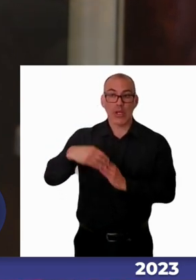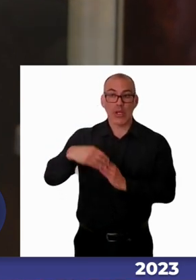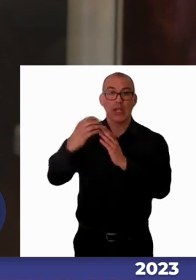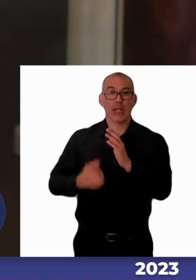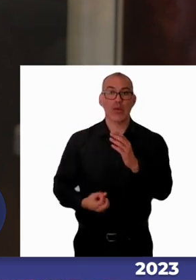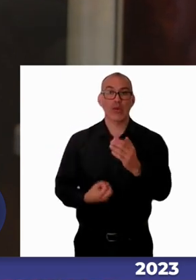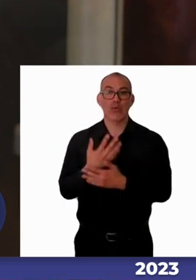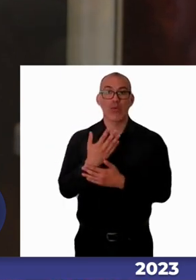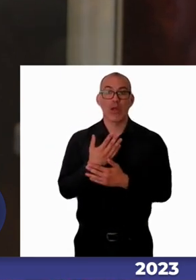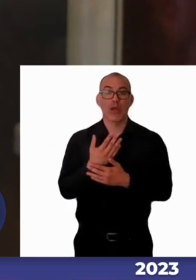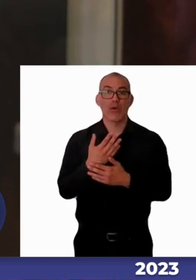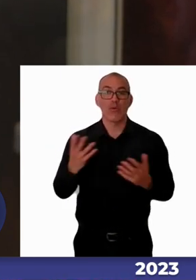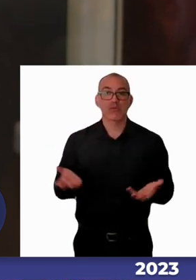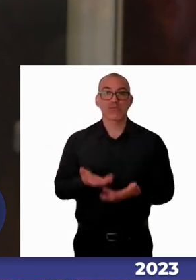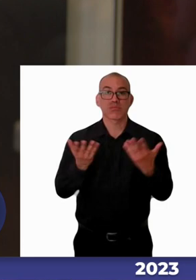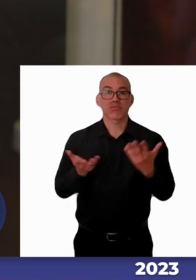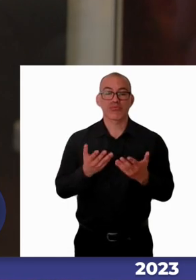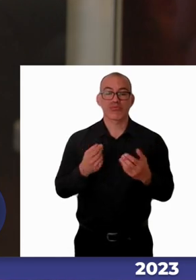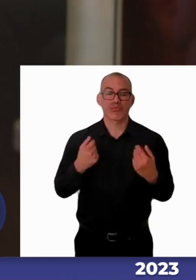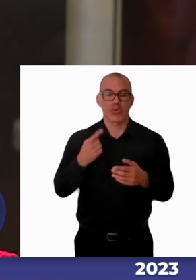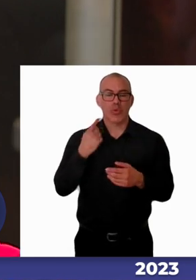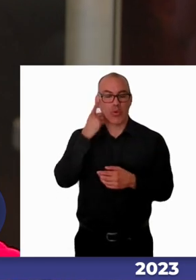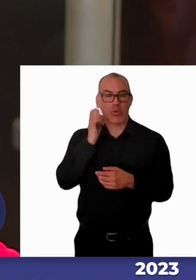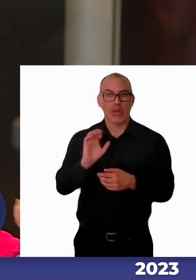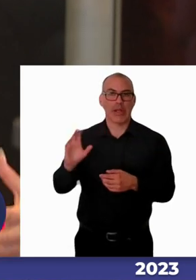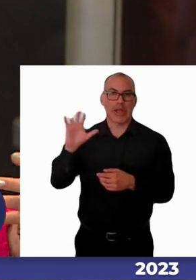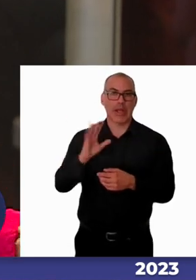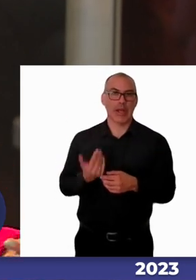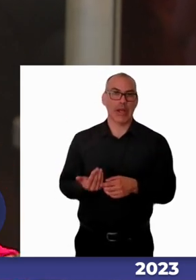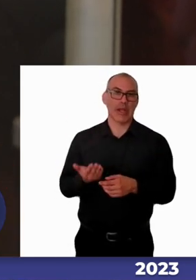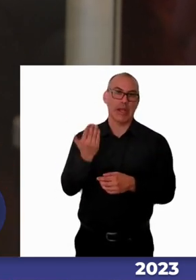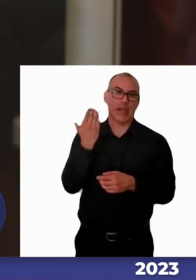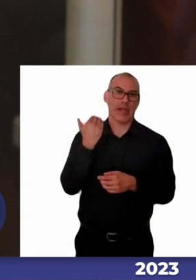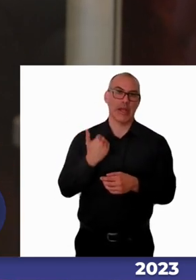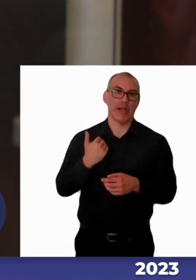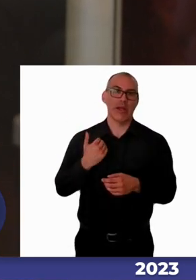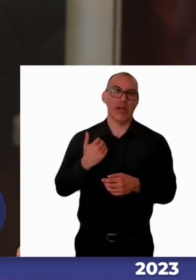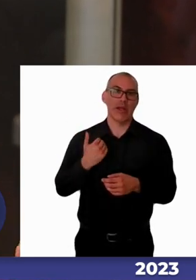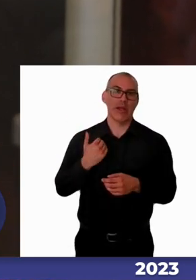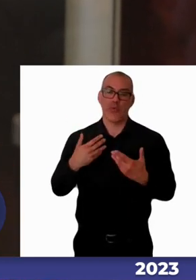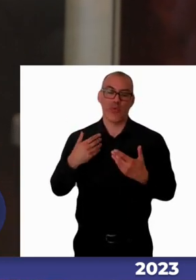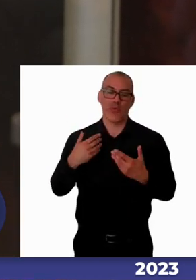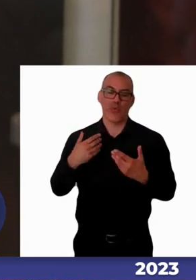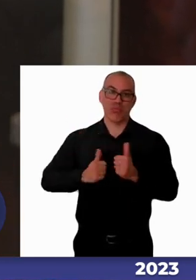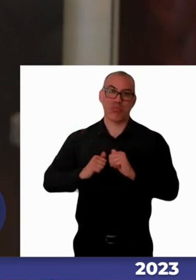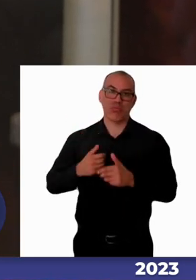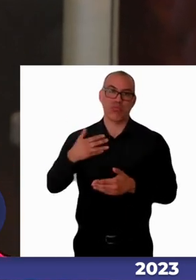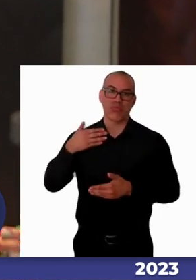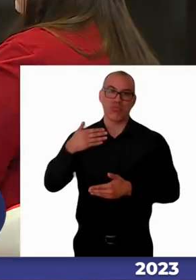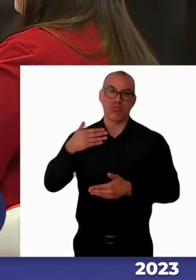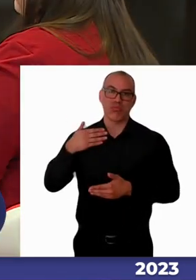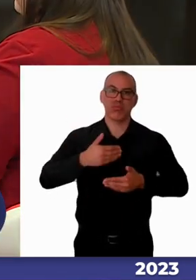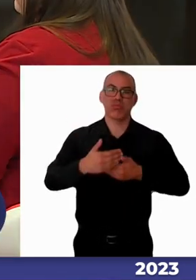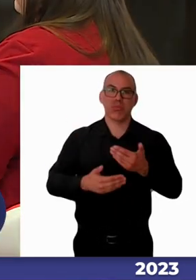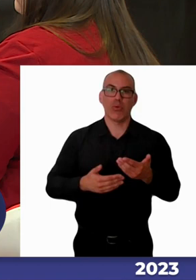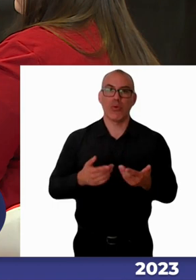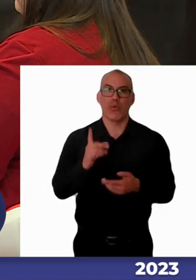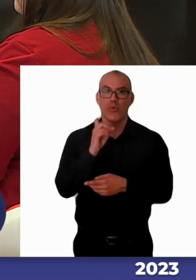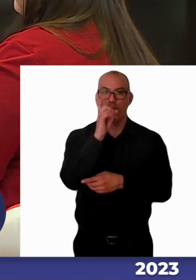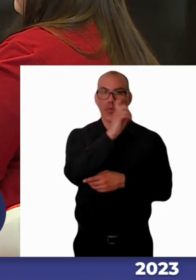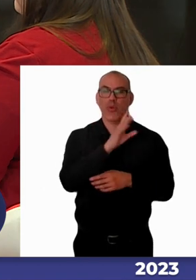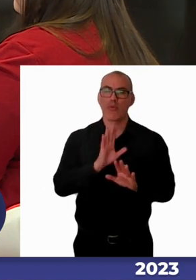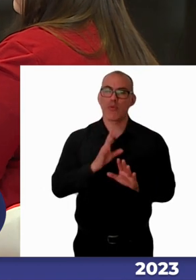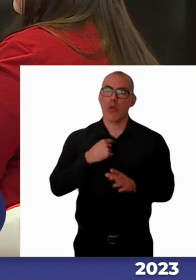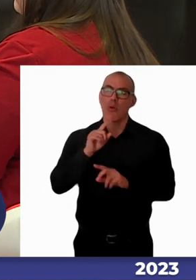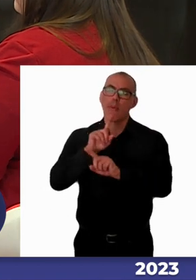tuvieron que pasar un montón de desafíos para conseguir ese apoyo para implementarlo entonces quiero preguntarte a ti considerando todo lo que ya nos dijo